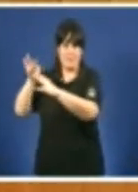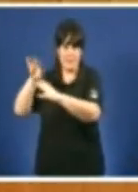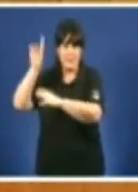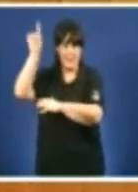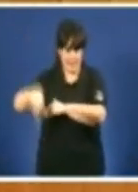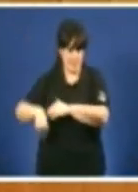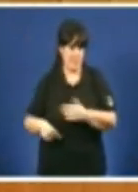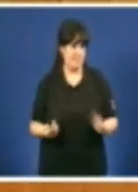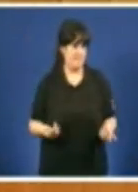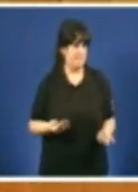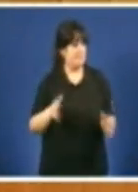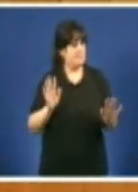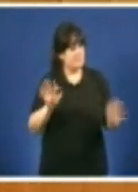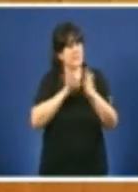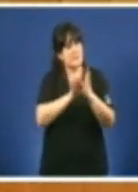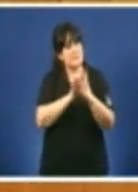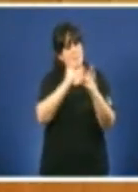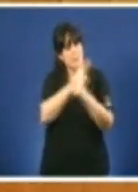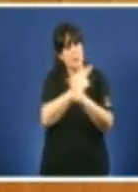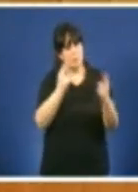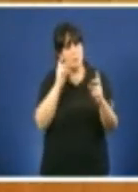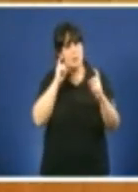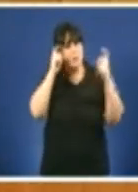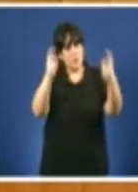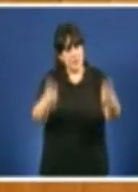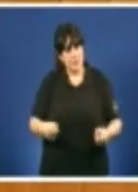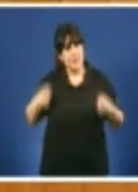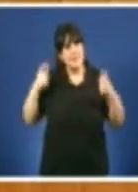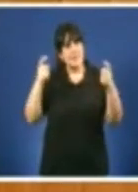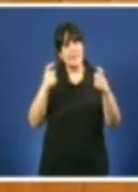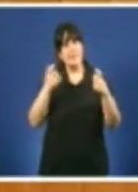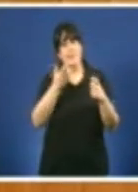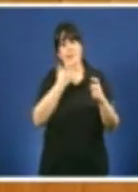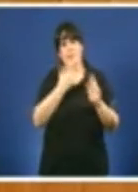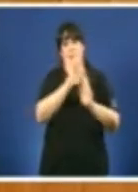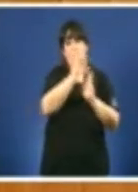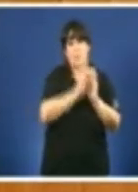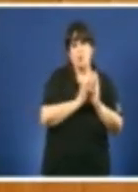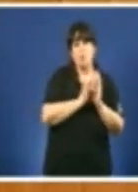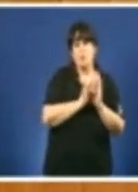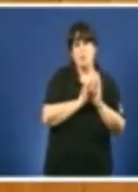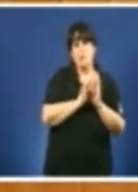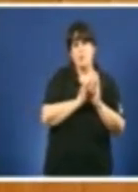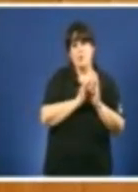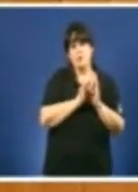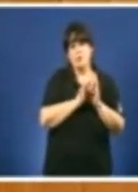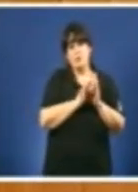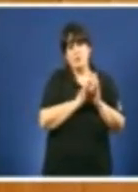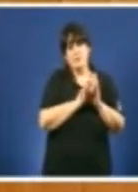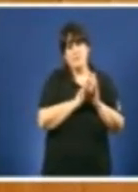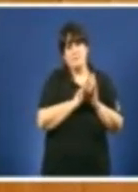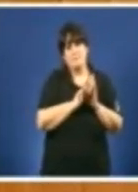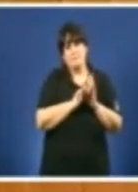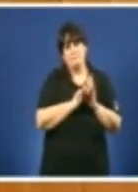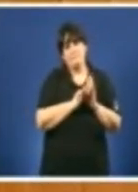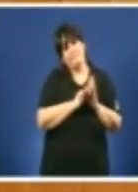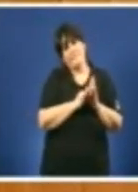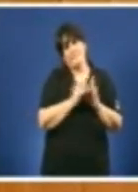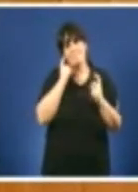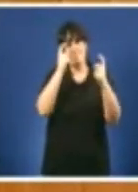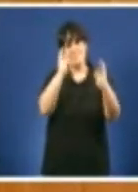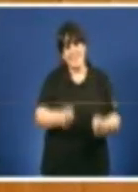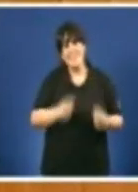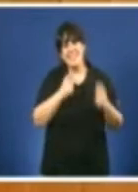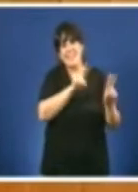centrándose nas constriccións presupuestarias e na sostibilidad económica obviando cuestións tan importantes como a